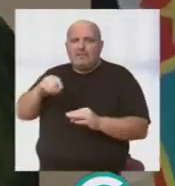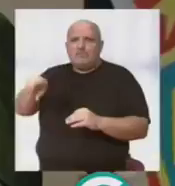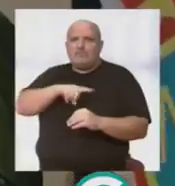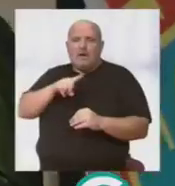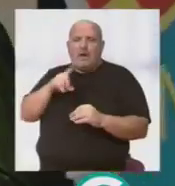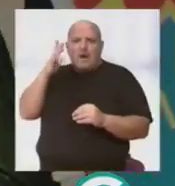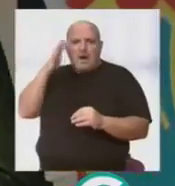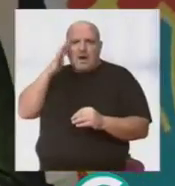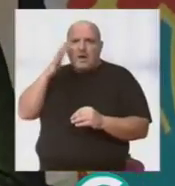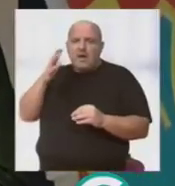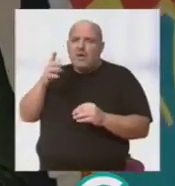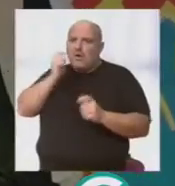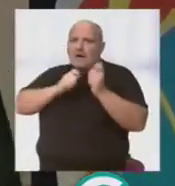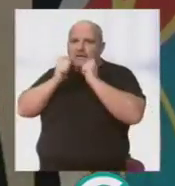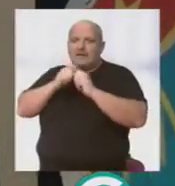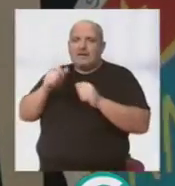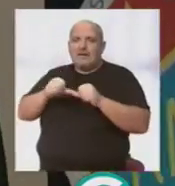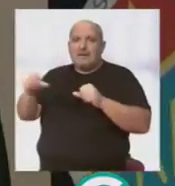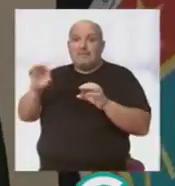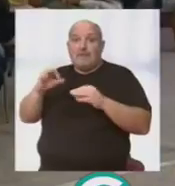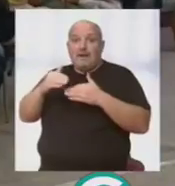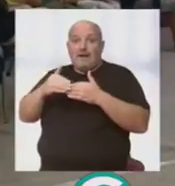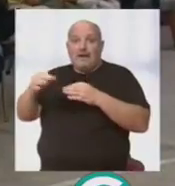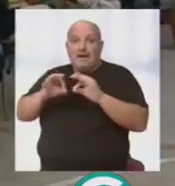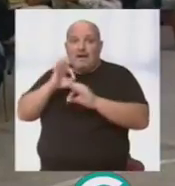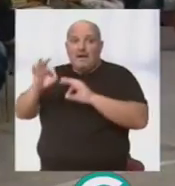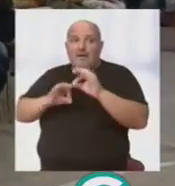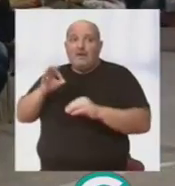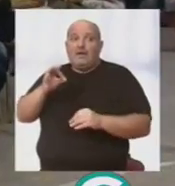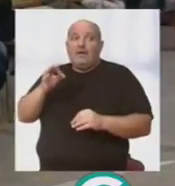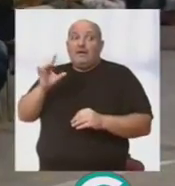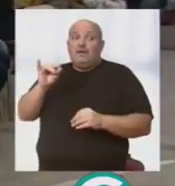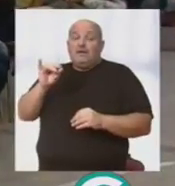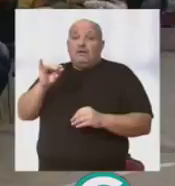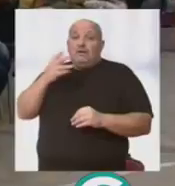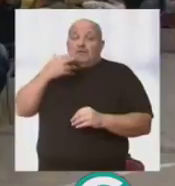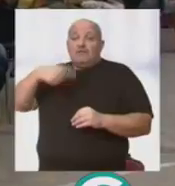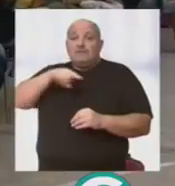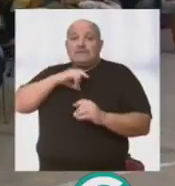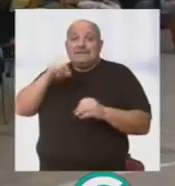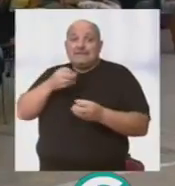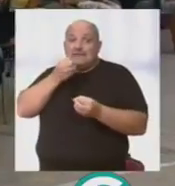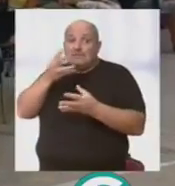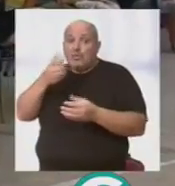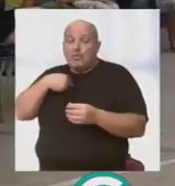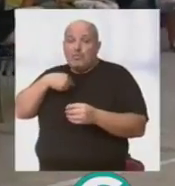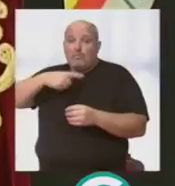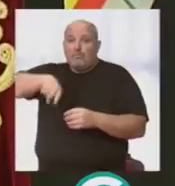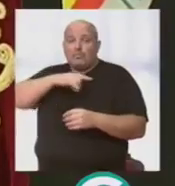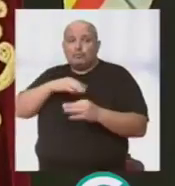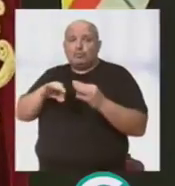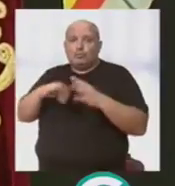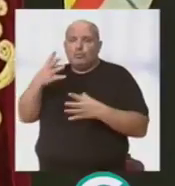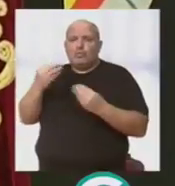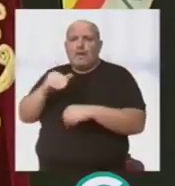primor y con un cariño lo que vamos a hacer. Y hombre, si mencionamos... Yo tuve la suerte de